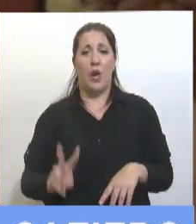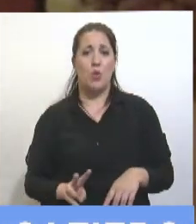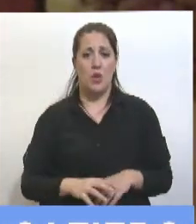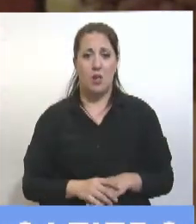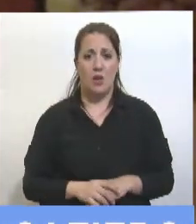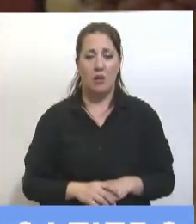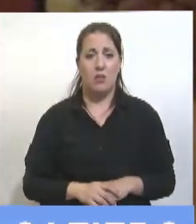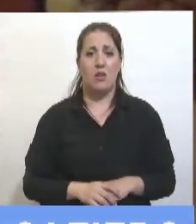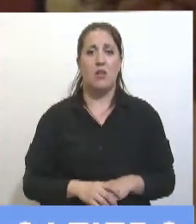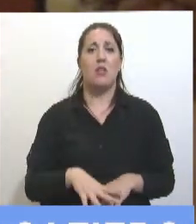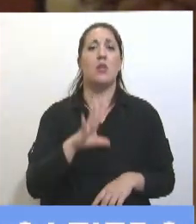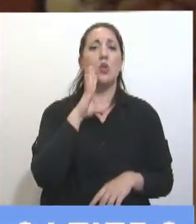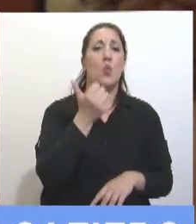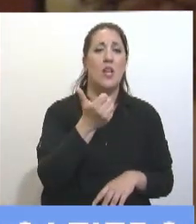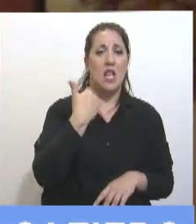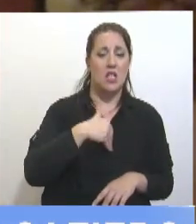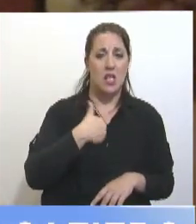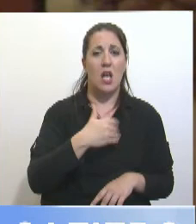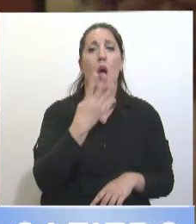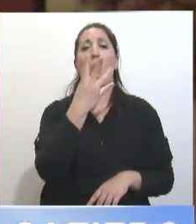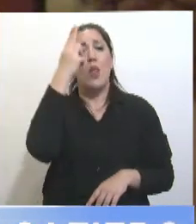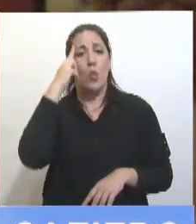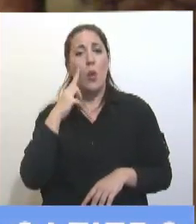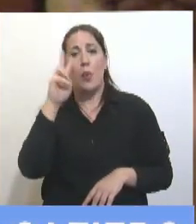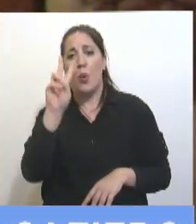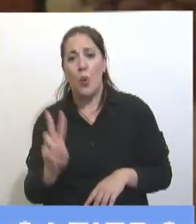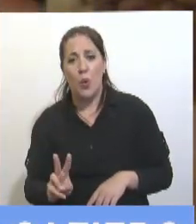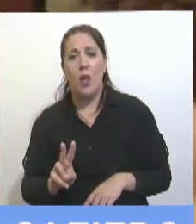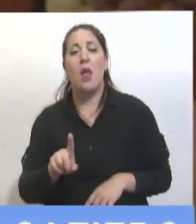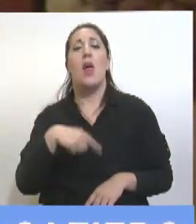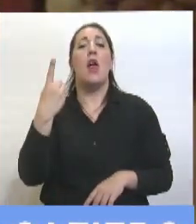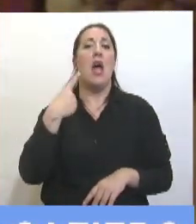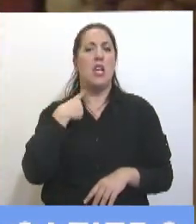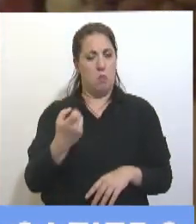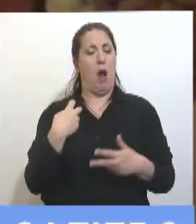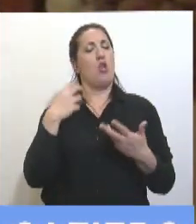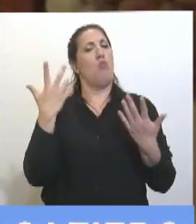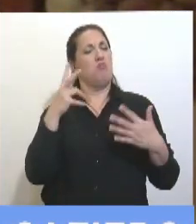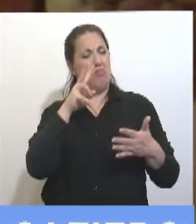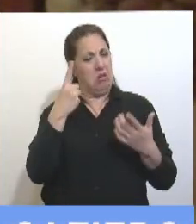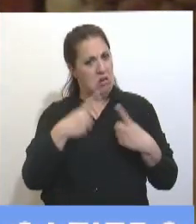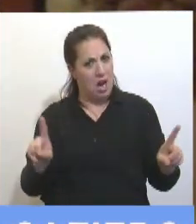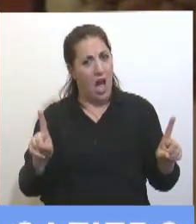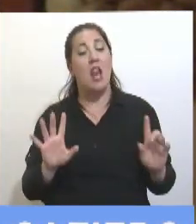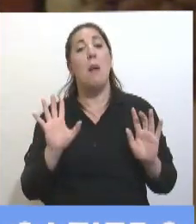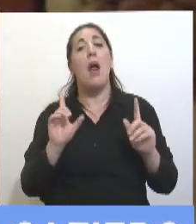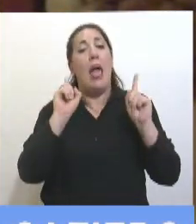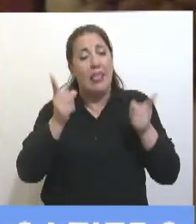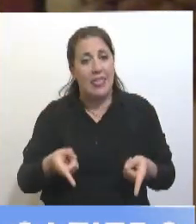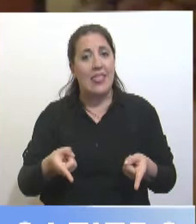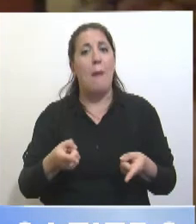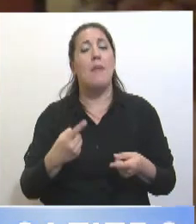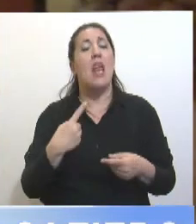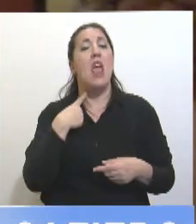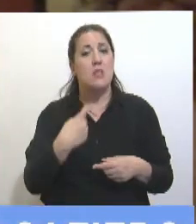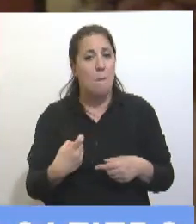casos Argentina, 49 Venezuela. Después sigue España, que me llama la atención, pero bueno, ahí también en